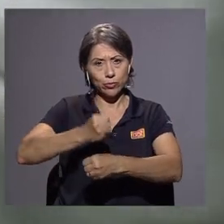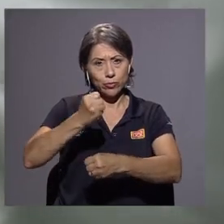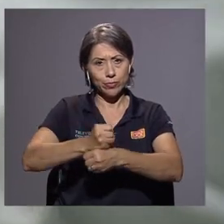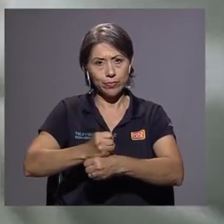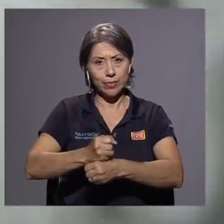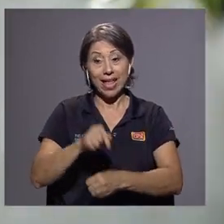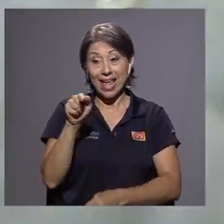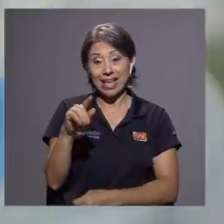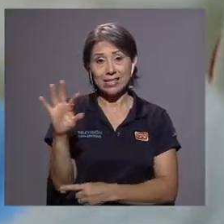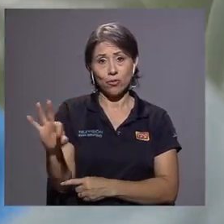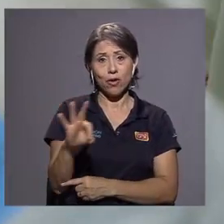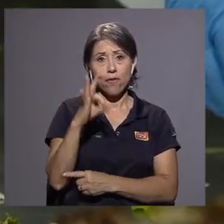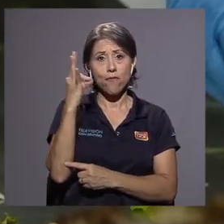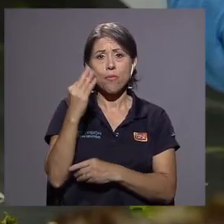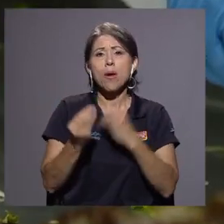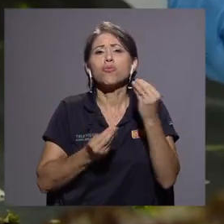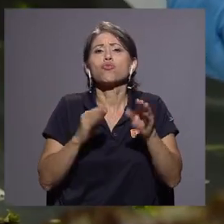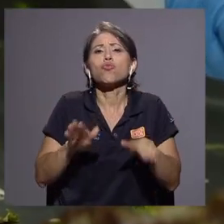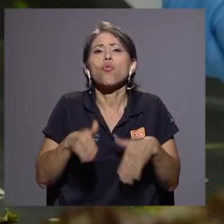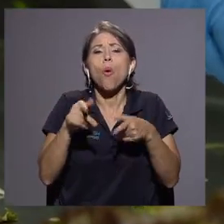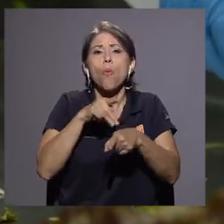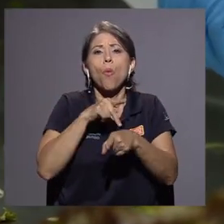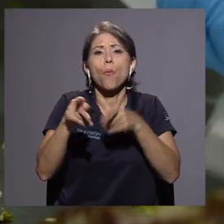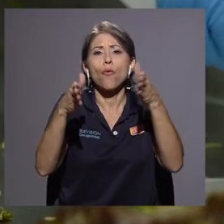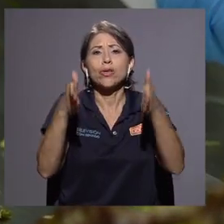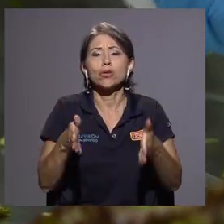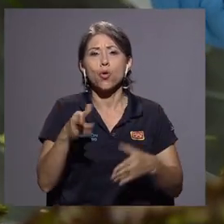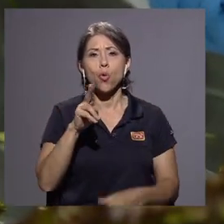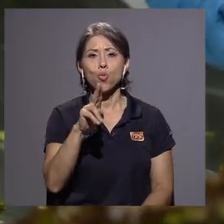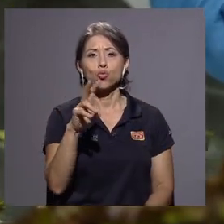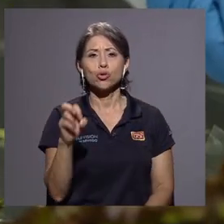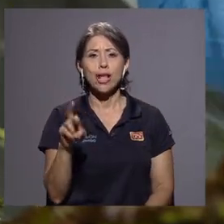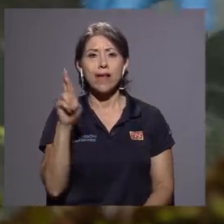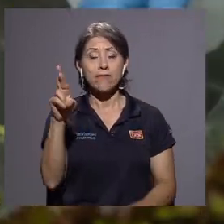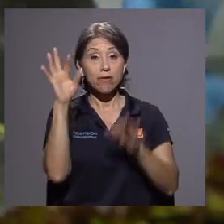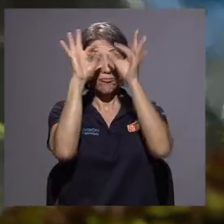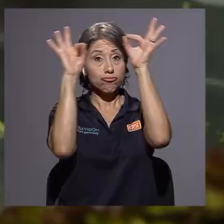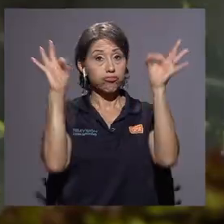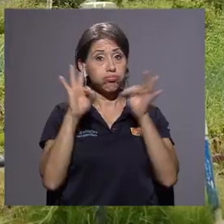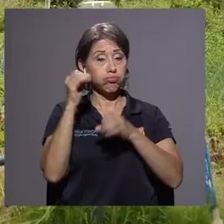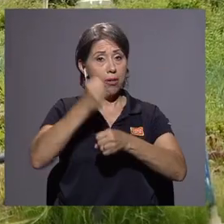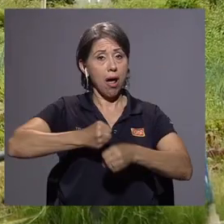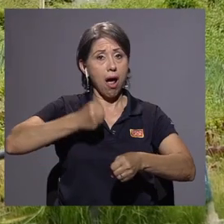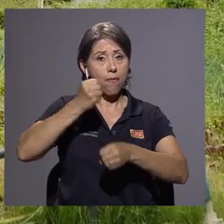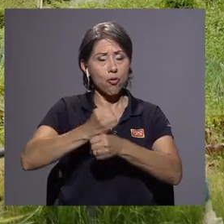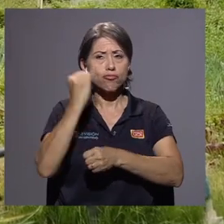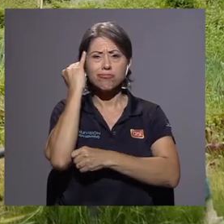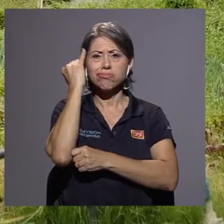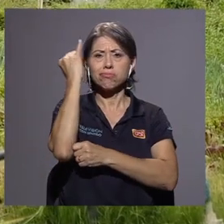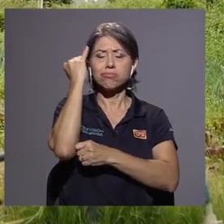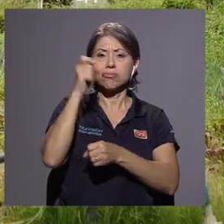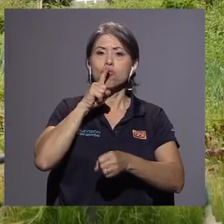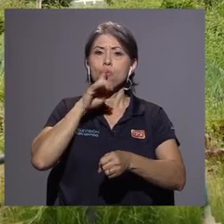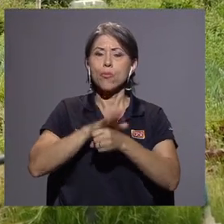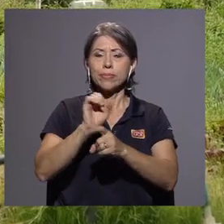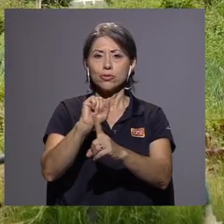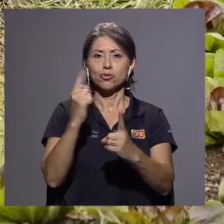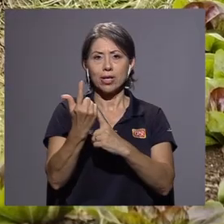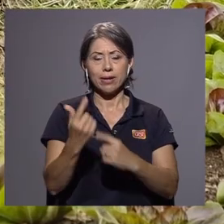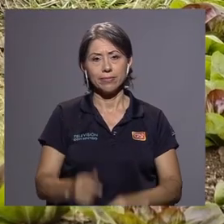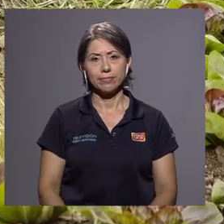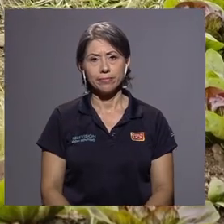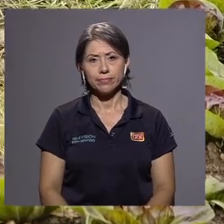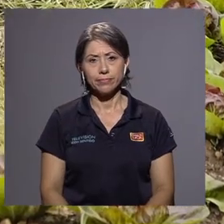Esta es una manera más de cómo los profesionales de la UCR se destacan por su labor, ingenio y su compromiso social.